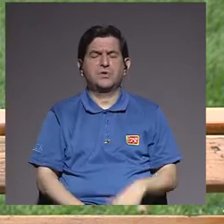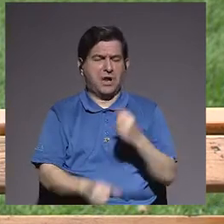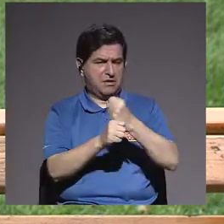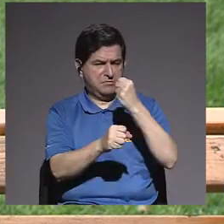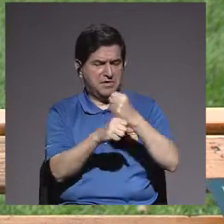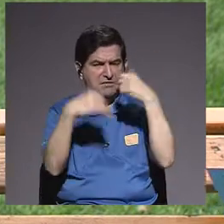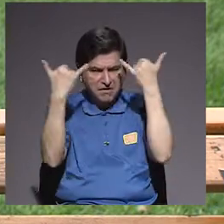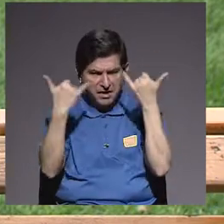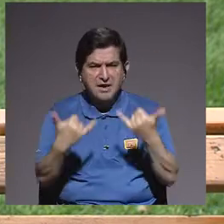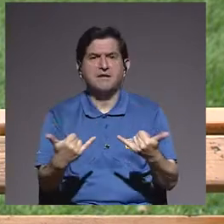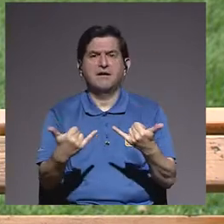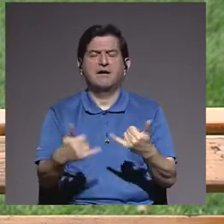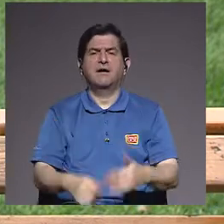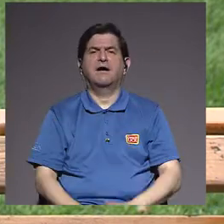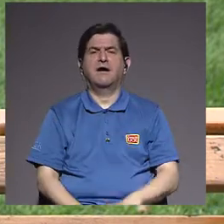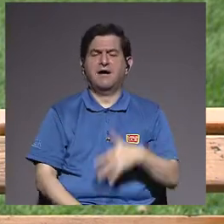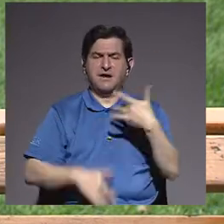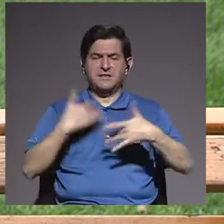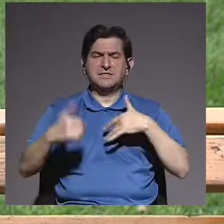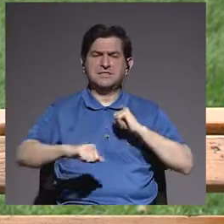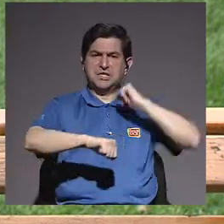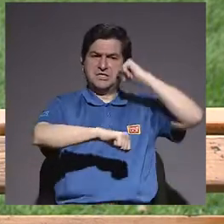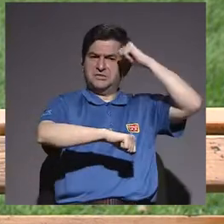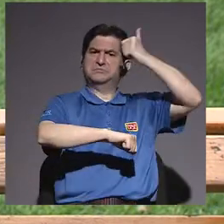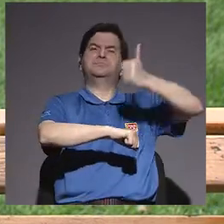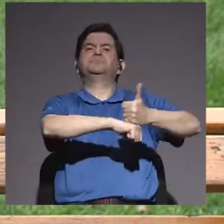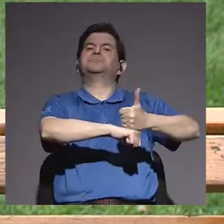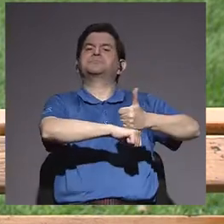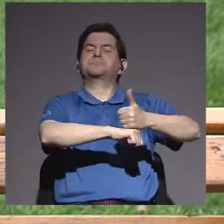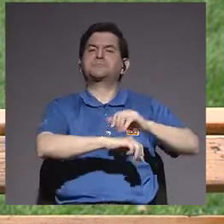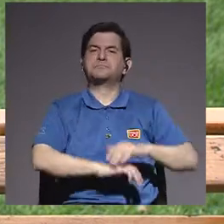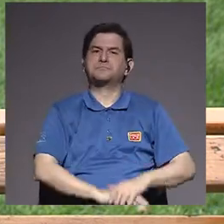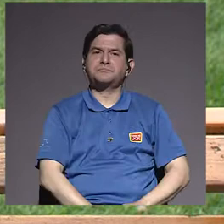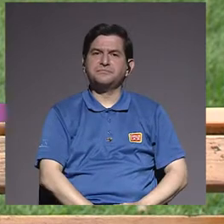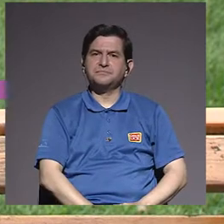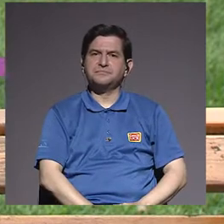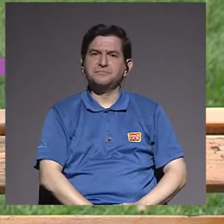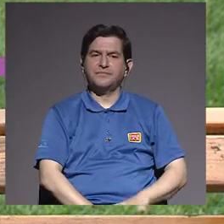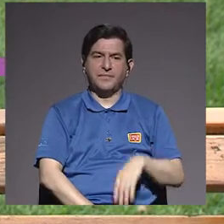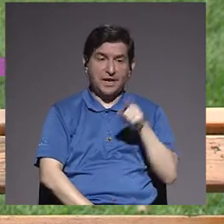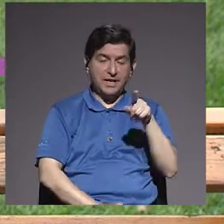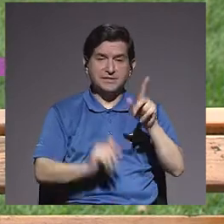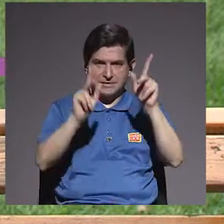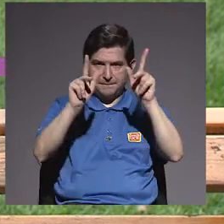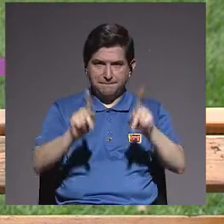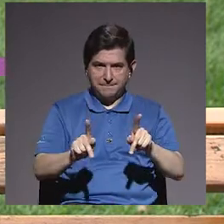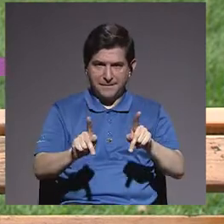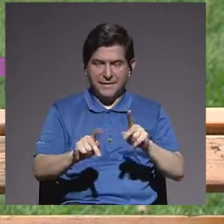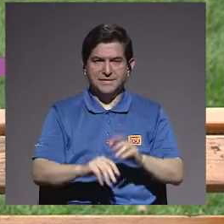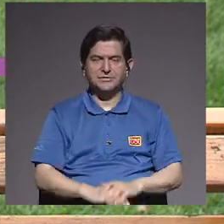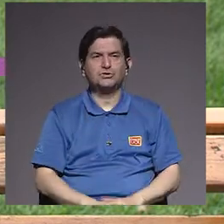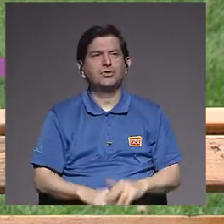trabajo, entonces se siente posicionado a que es una persona, entre comillas,